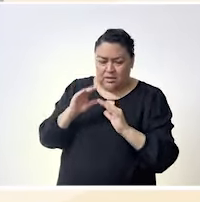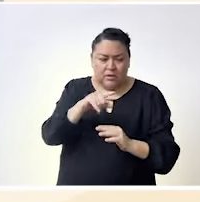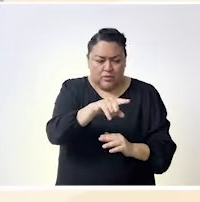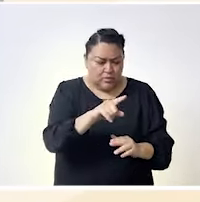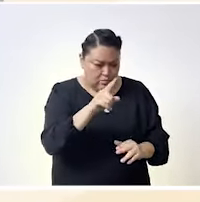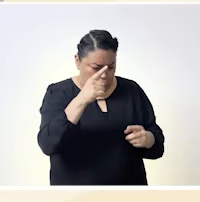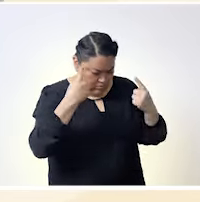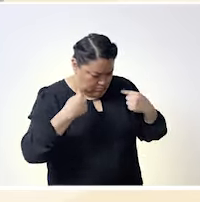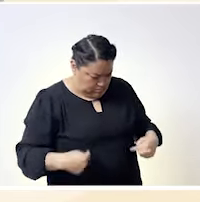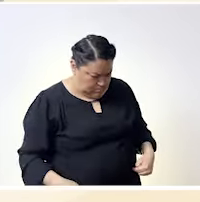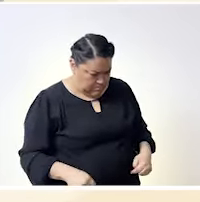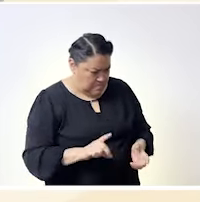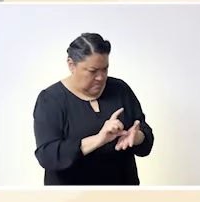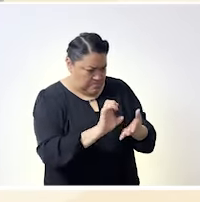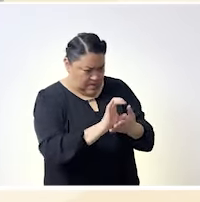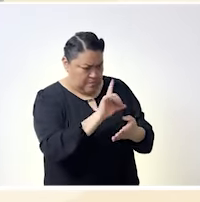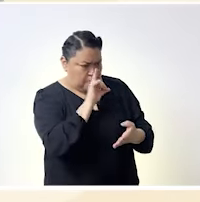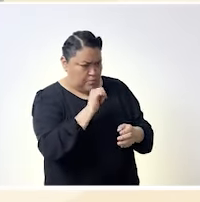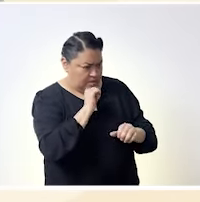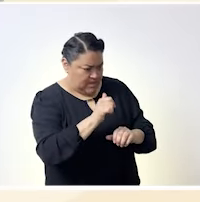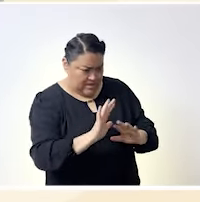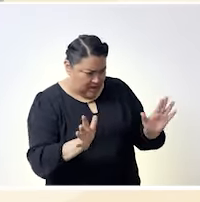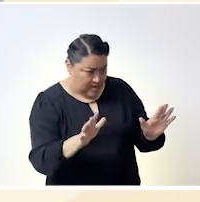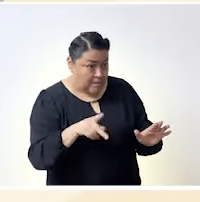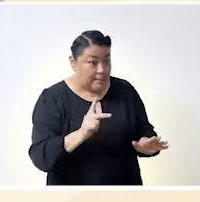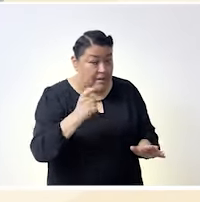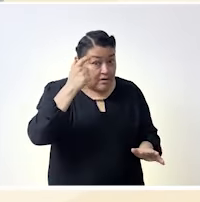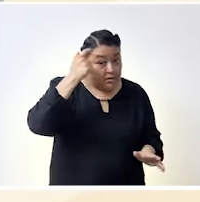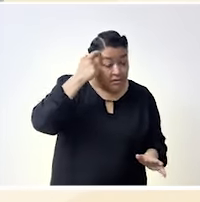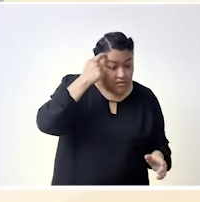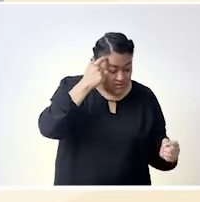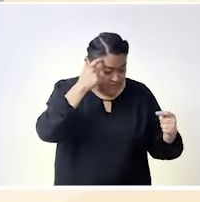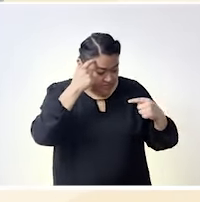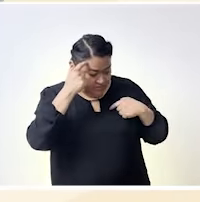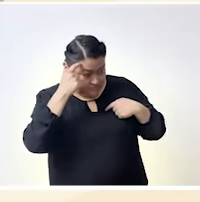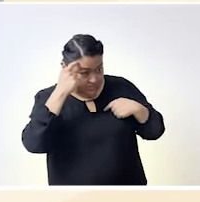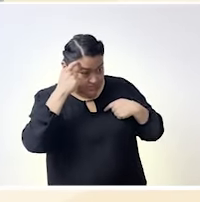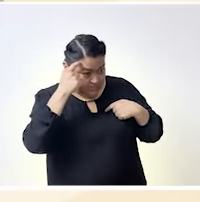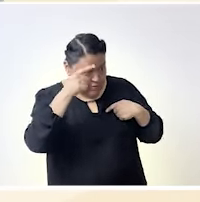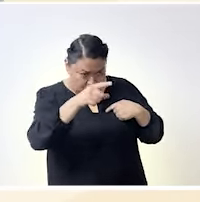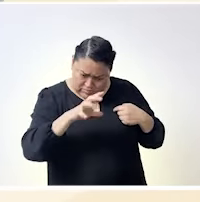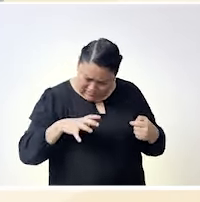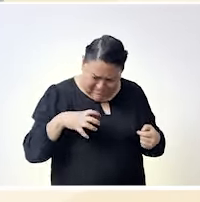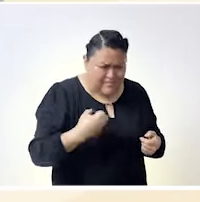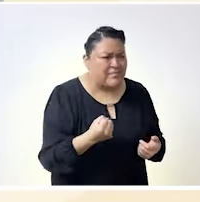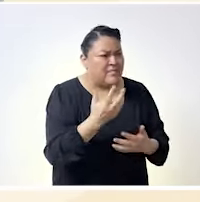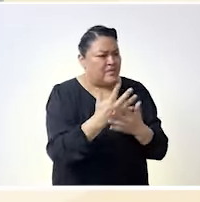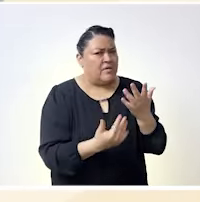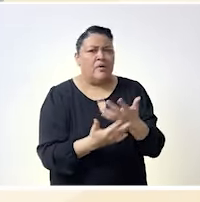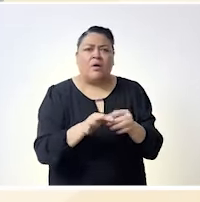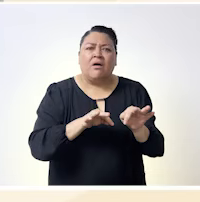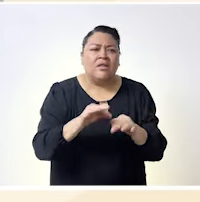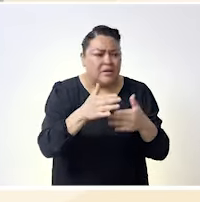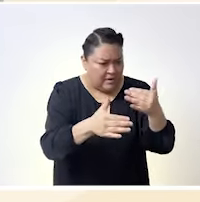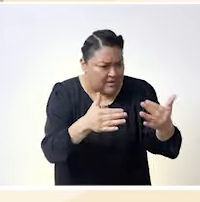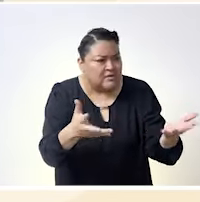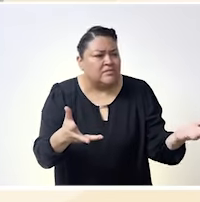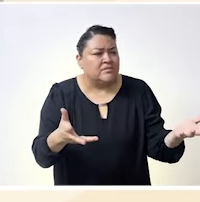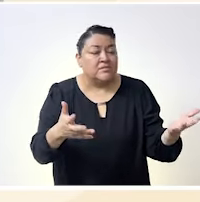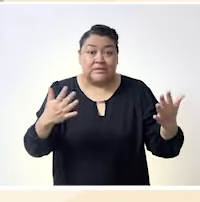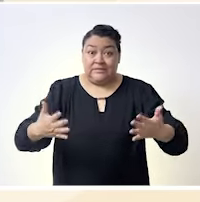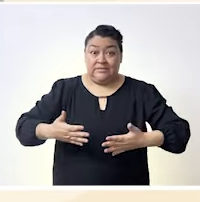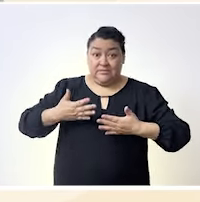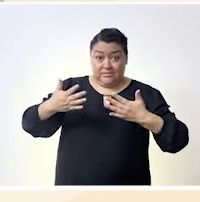estás completa ¿no? y aunque no lo estuviera tienes esto y tienes esto y con eso puedes funcionar ¿no?